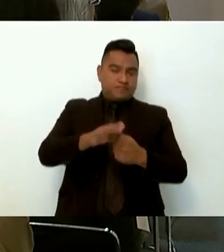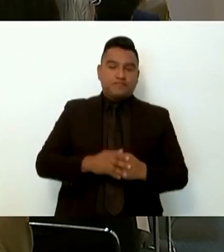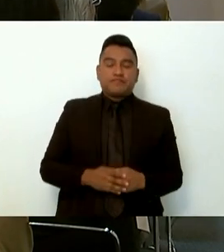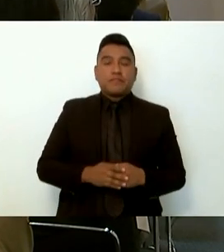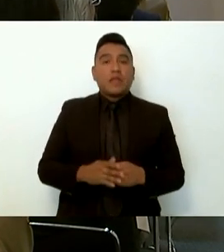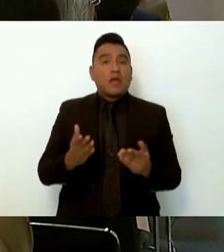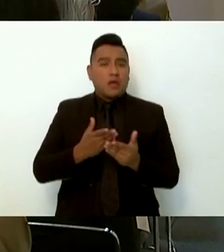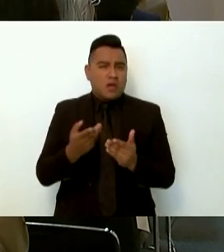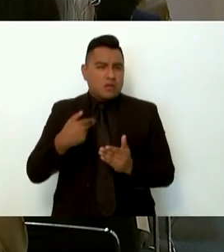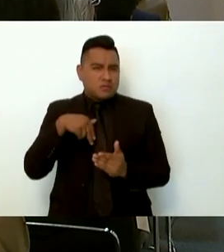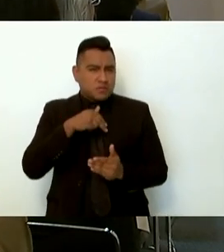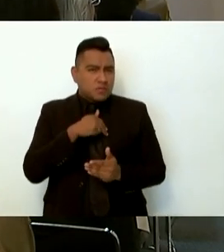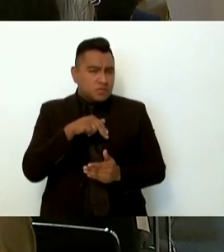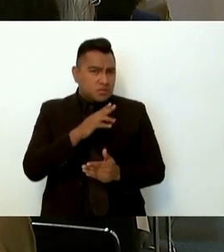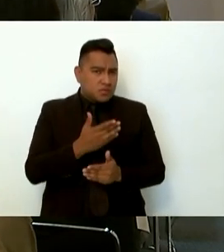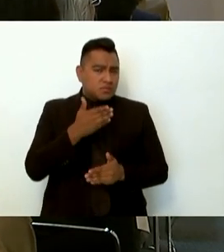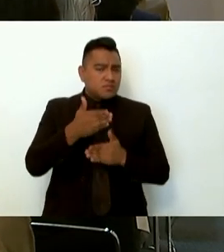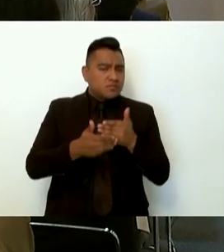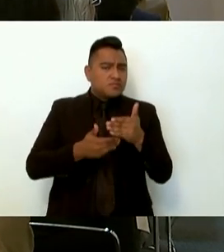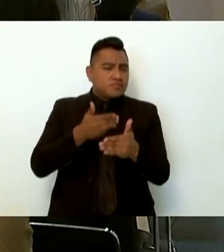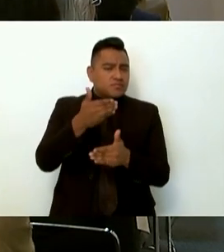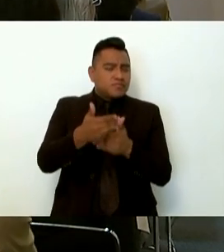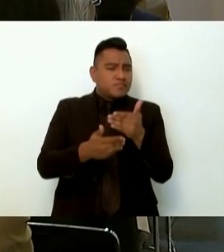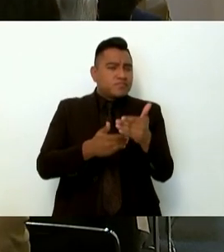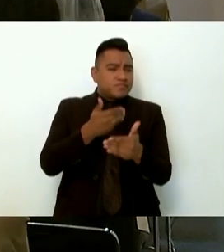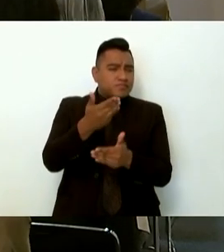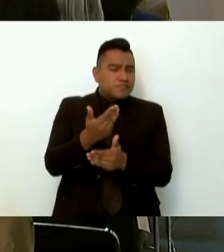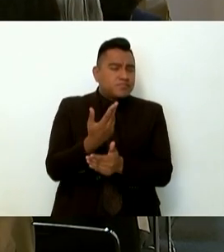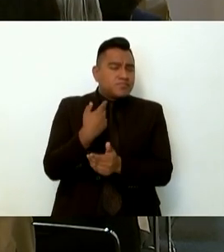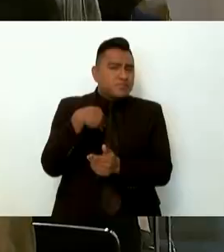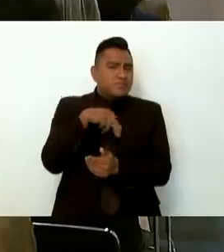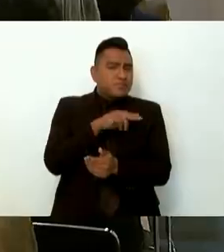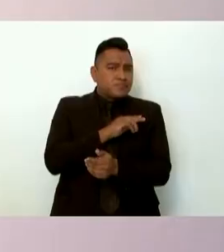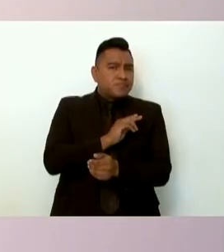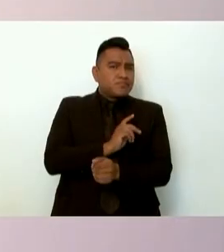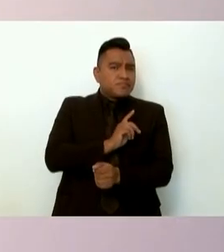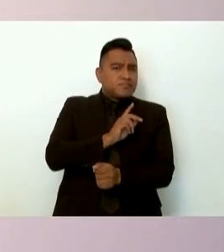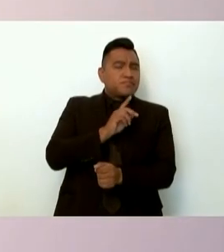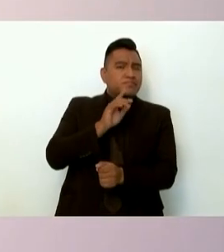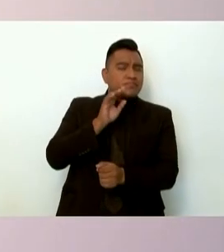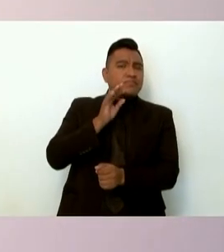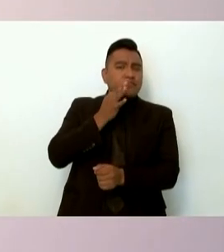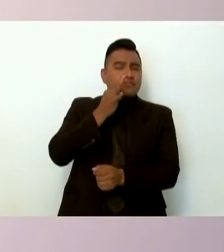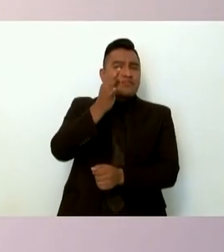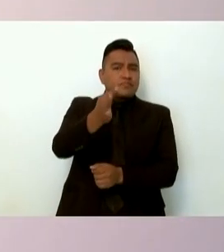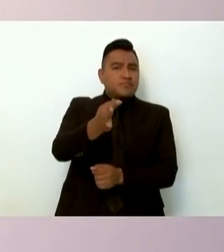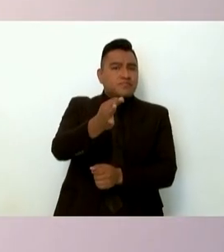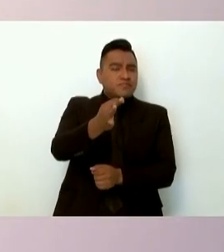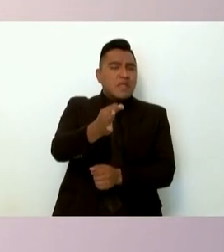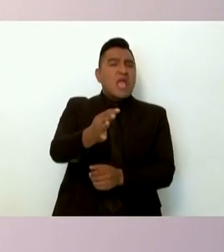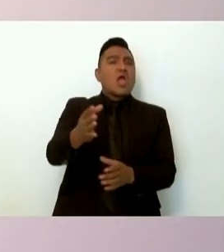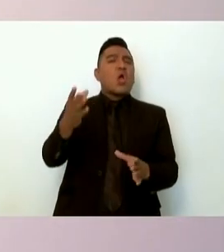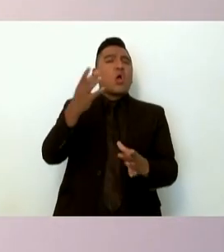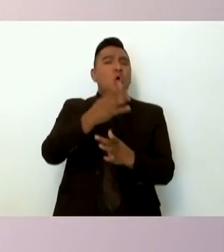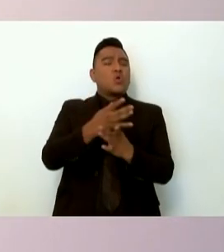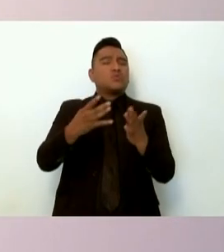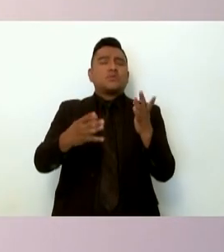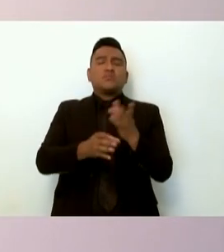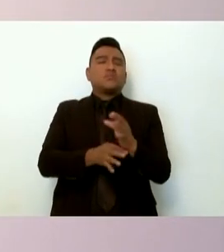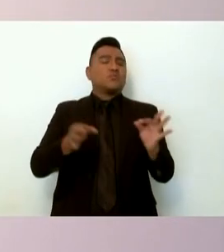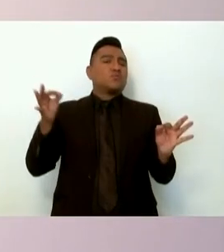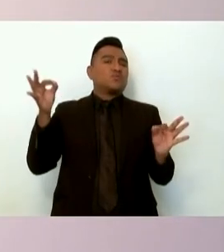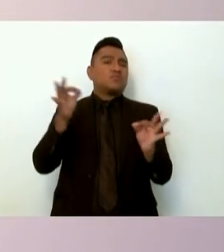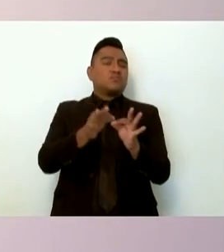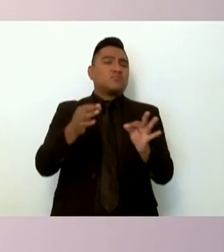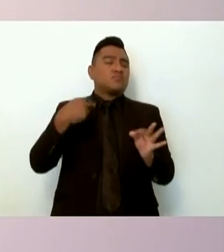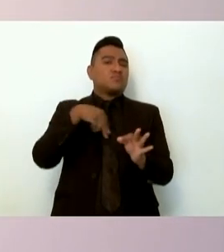recibido muchas peticiones de acciones puntuales para desarrollar por